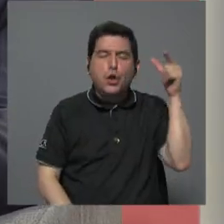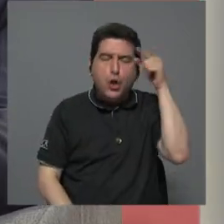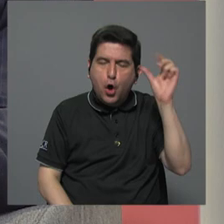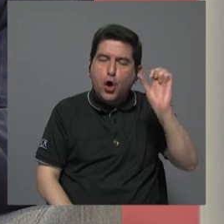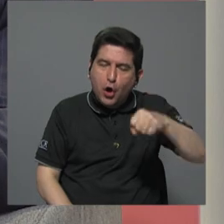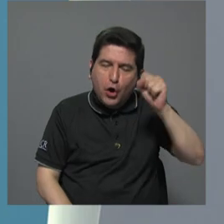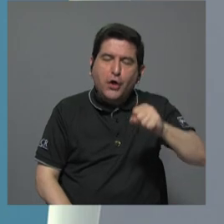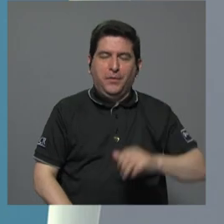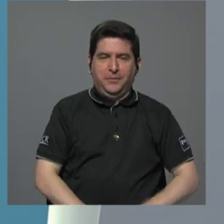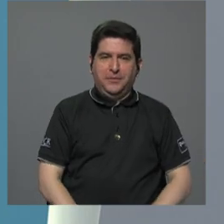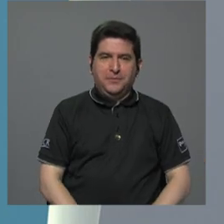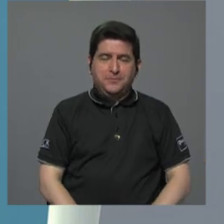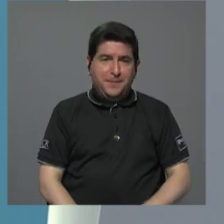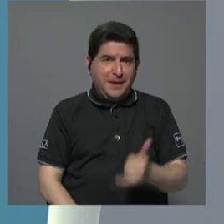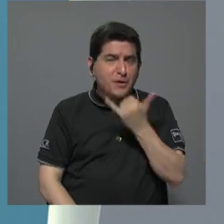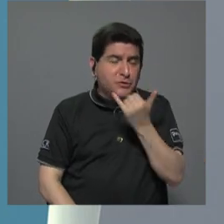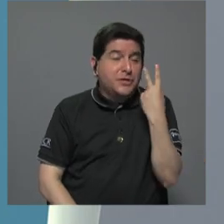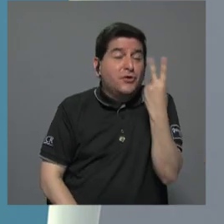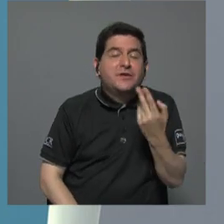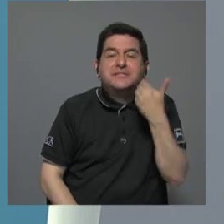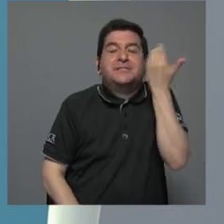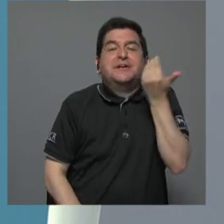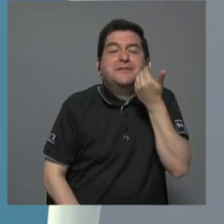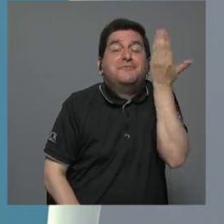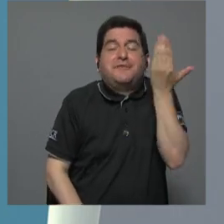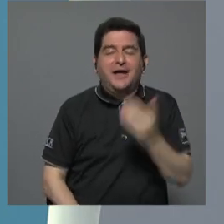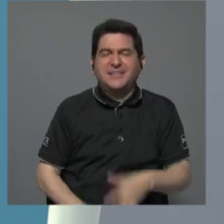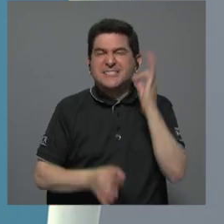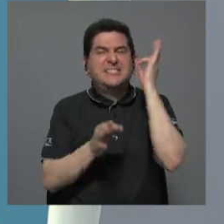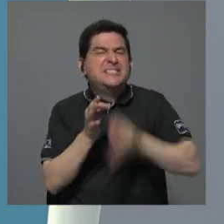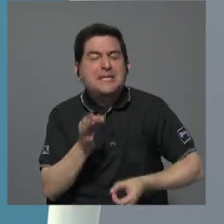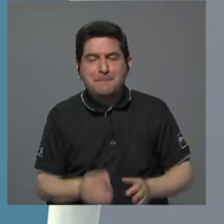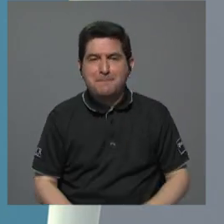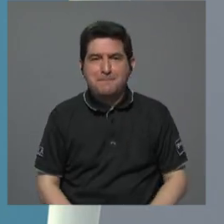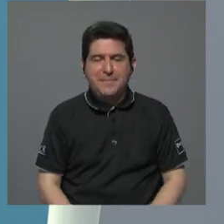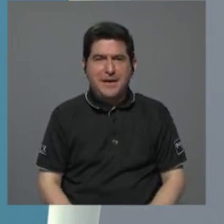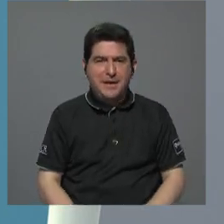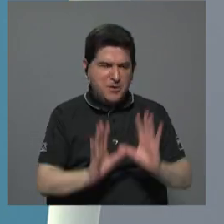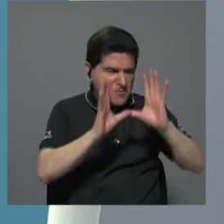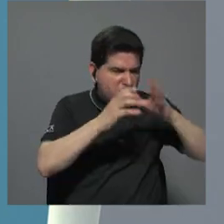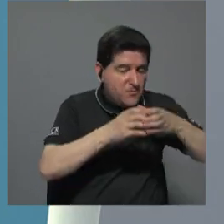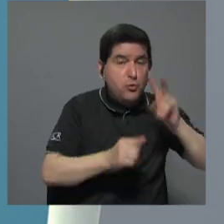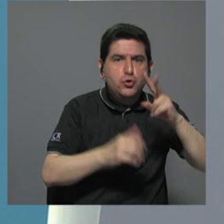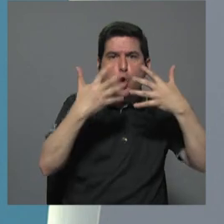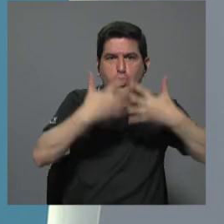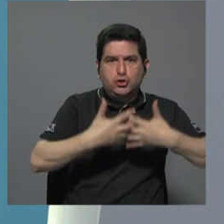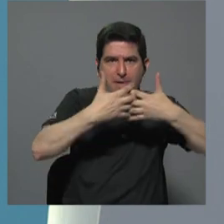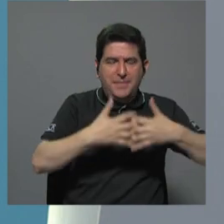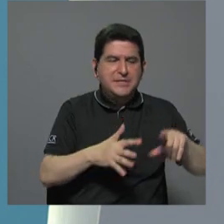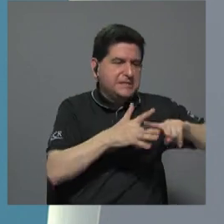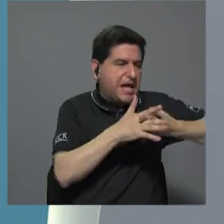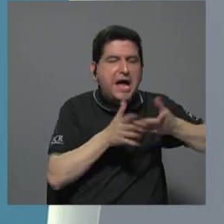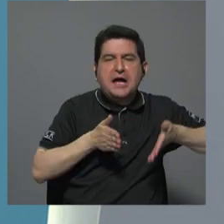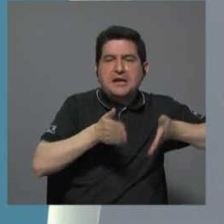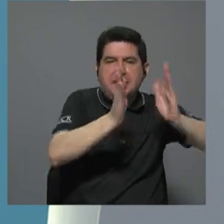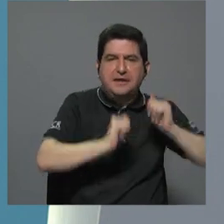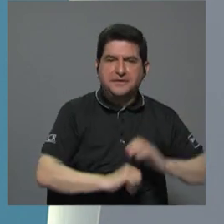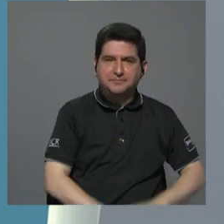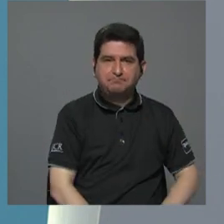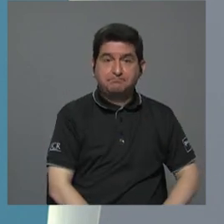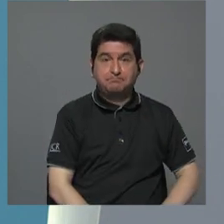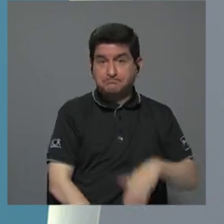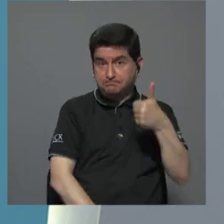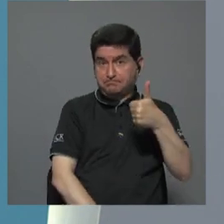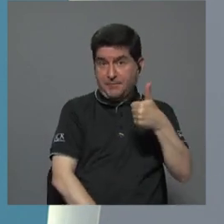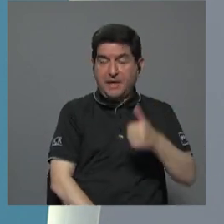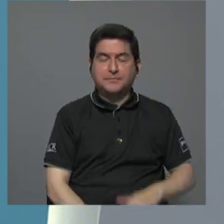mire las fallas están a la vista las fallas es muy simple hubo una concentración en dos empresas en mantenimiento vial bueno